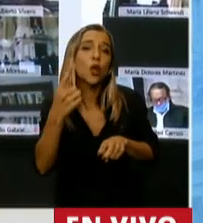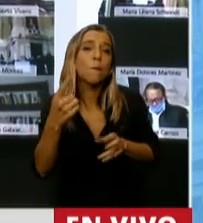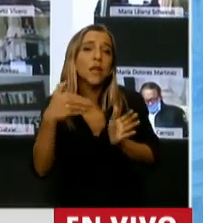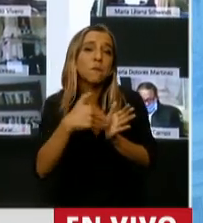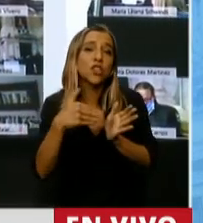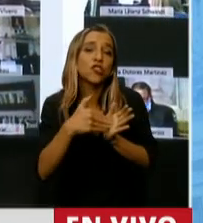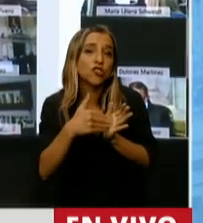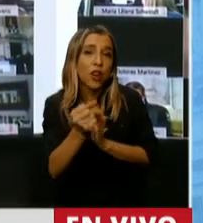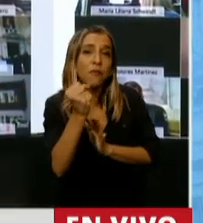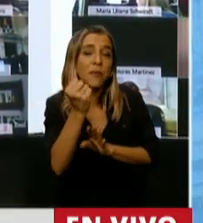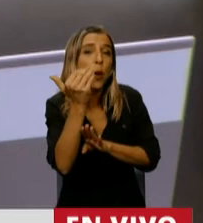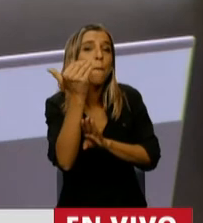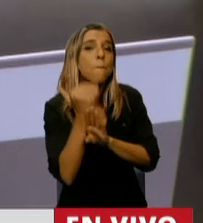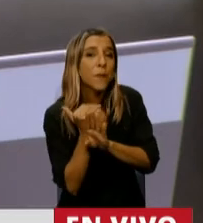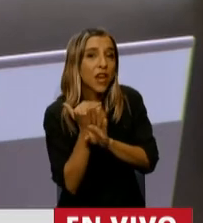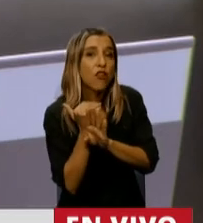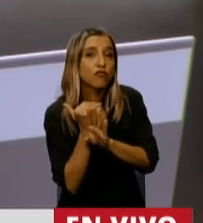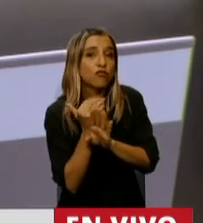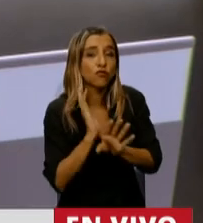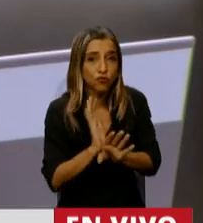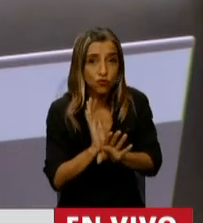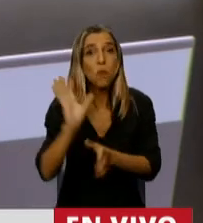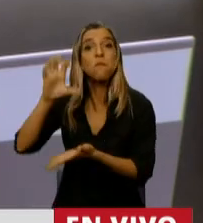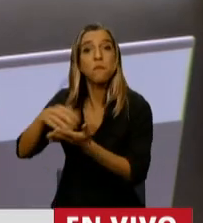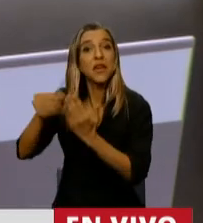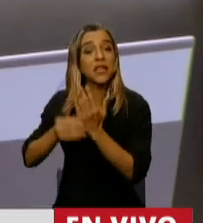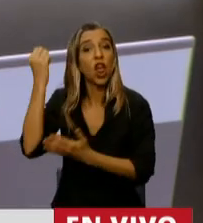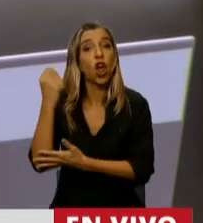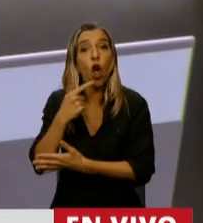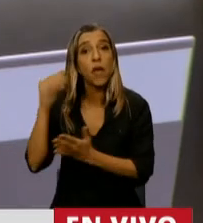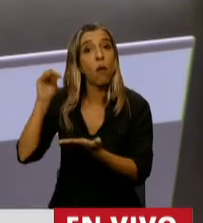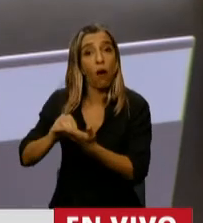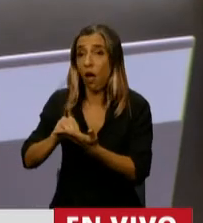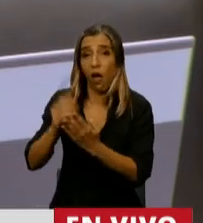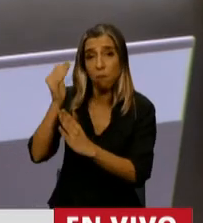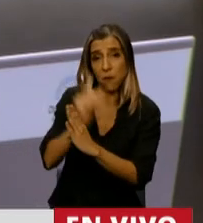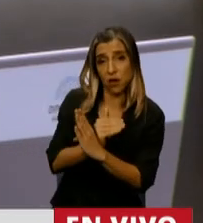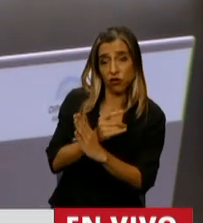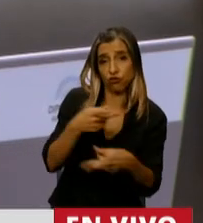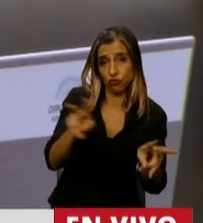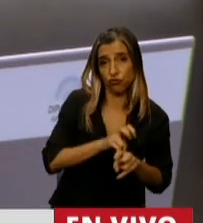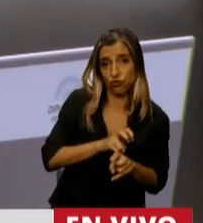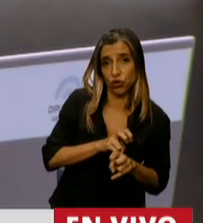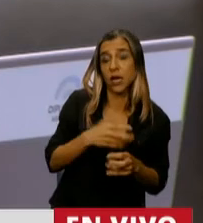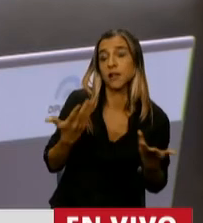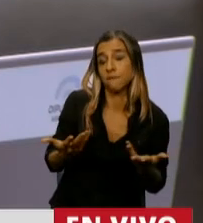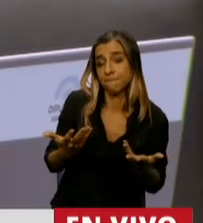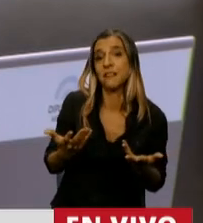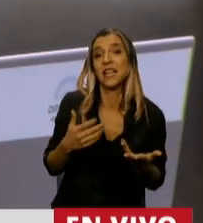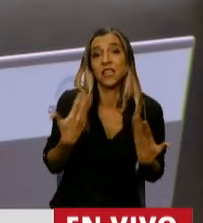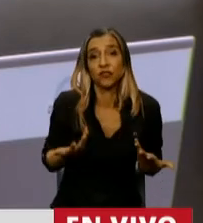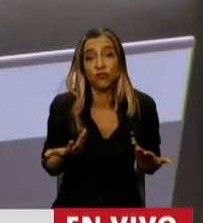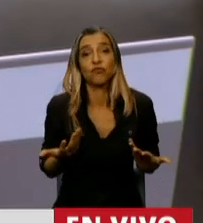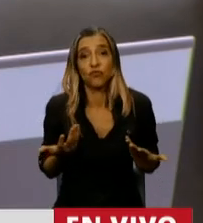de pesos menor a lo que estima el Ministerio de Economía. Esto es para que dimensionemos su magnitud más de lo que